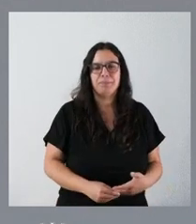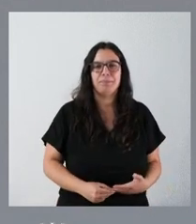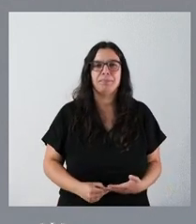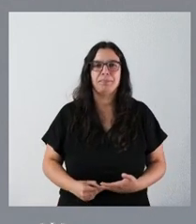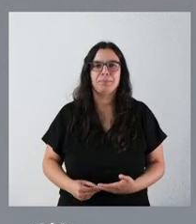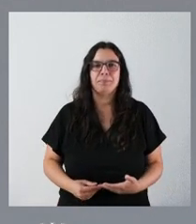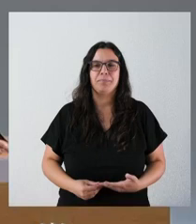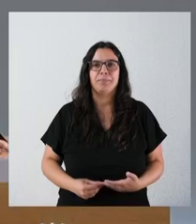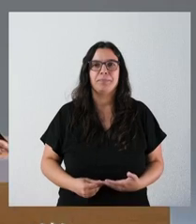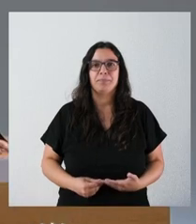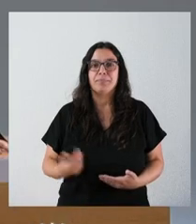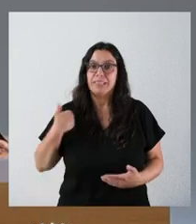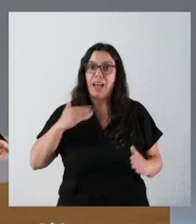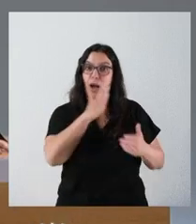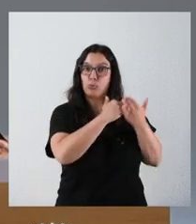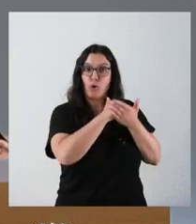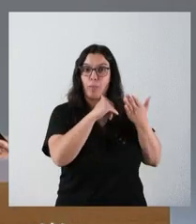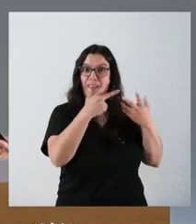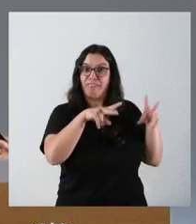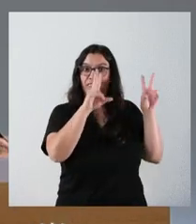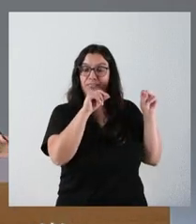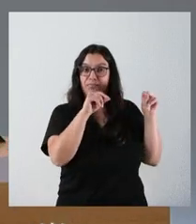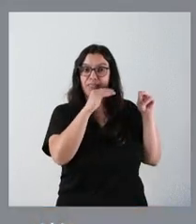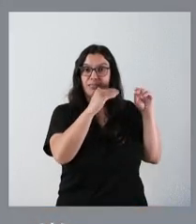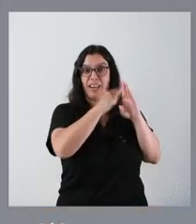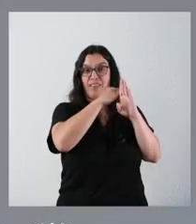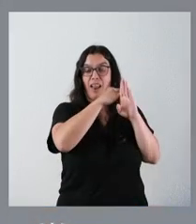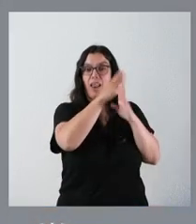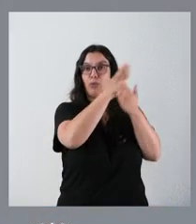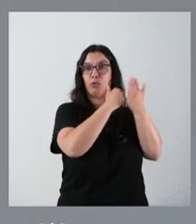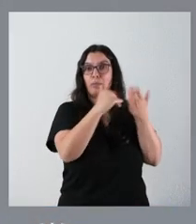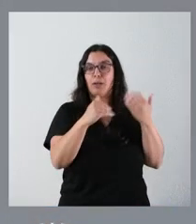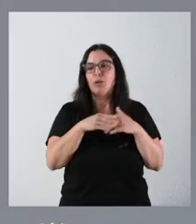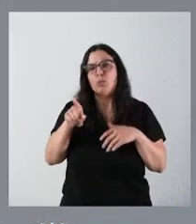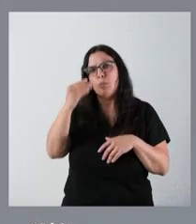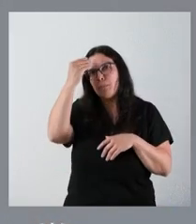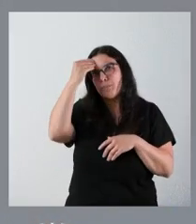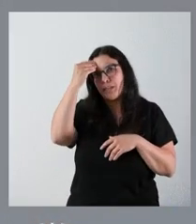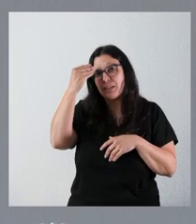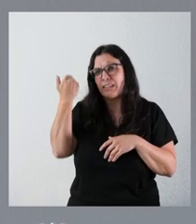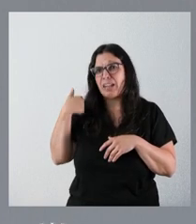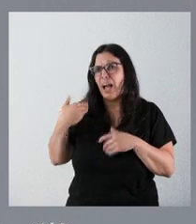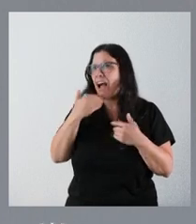SEÑORA ¿Y la etapa da por cerrada la etapa autonómica? SEÑOR ¿Usted da por cerrado algo en la vida?